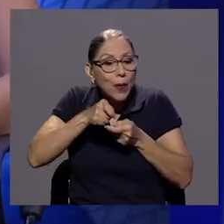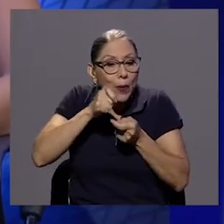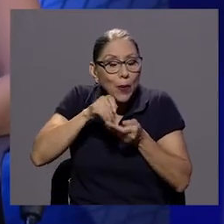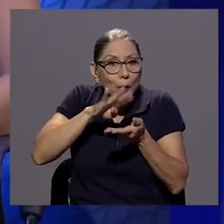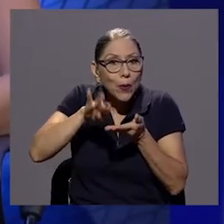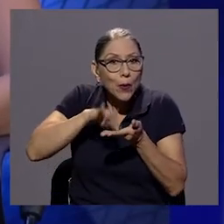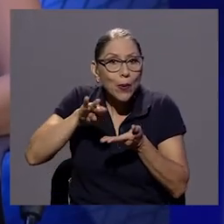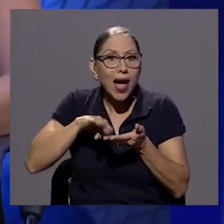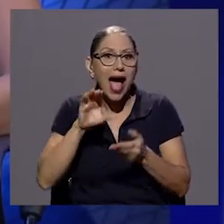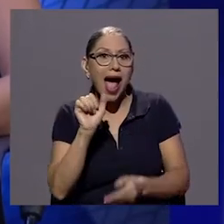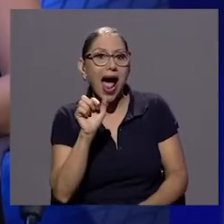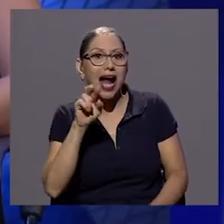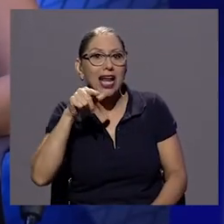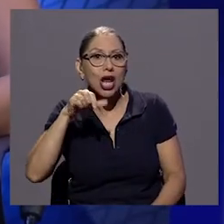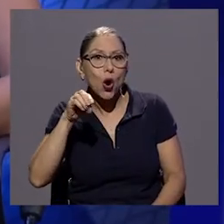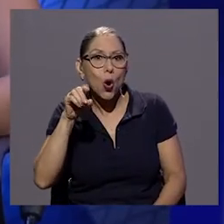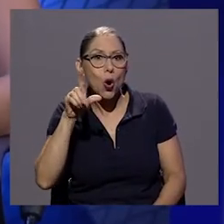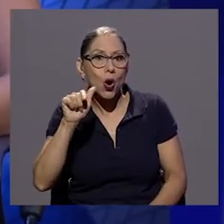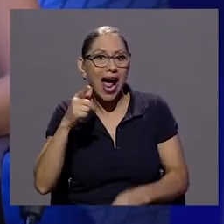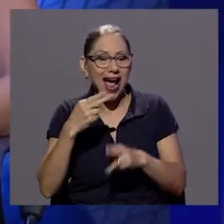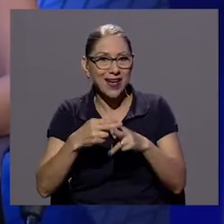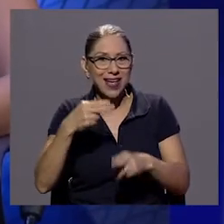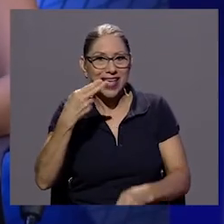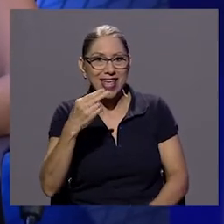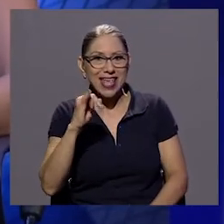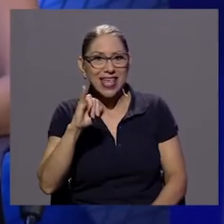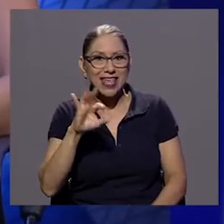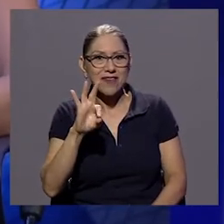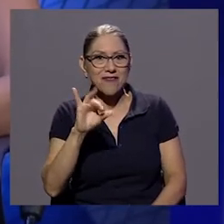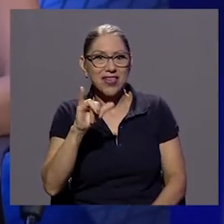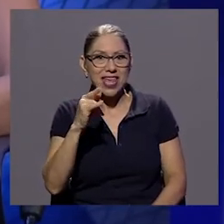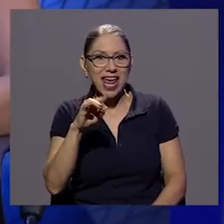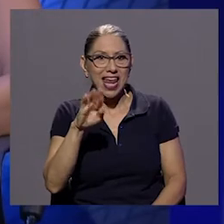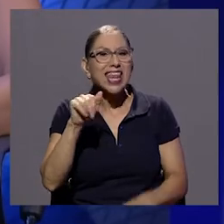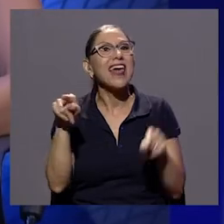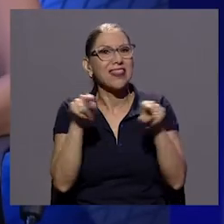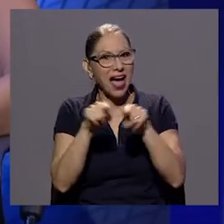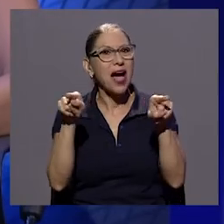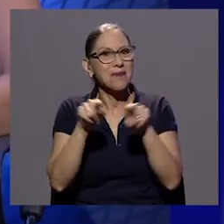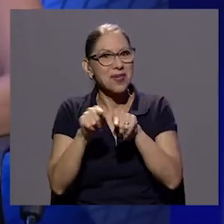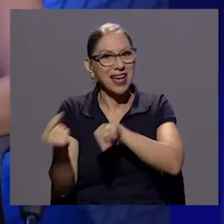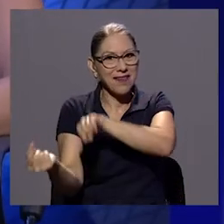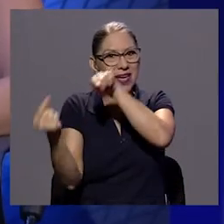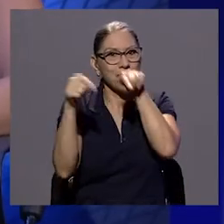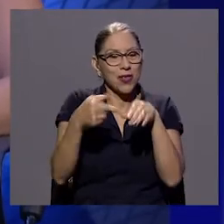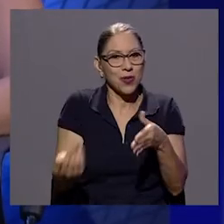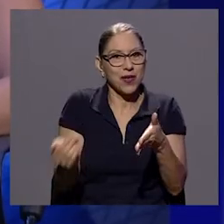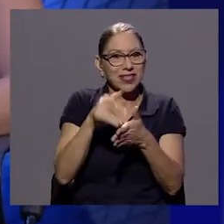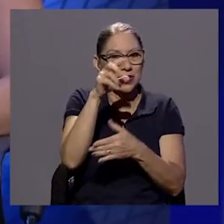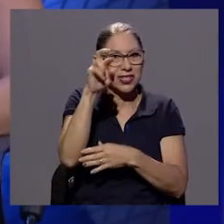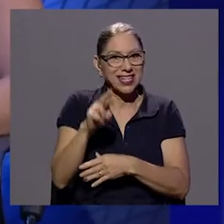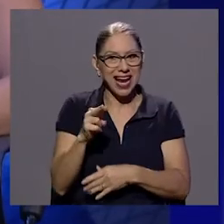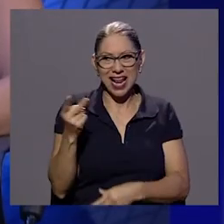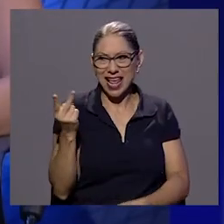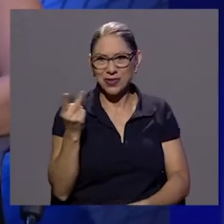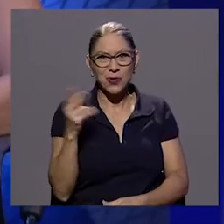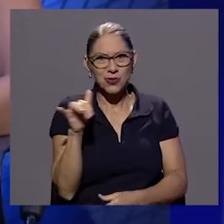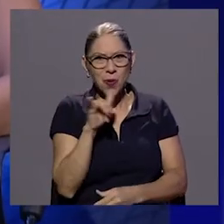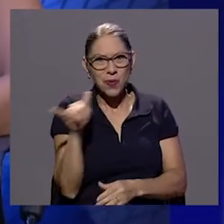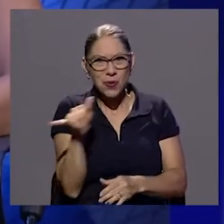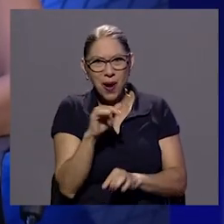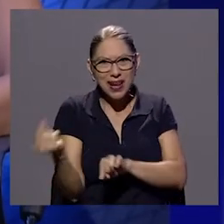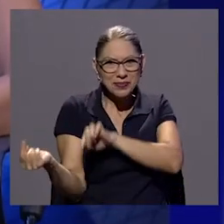vuelto al país también como que las dos estábamos en ese retorno al país natal por decirlo así y me